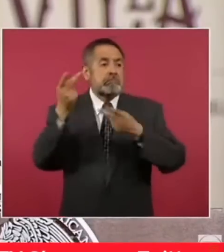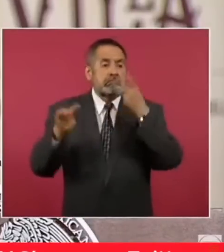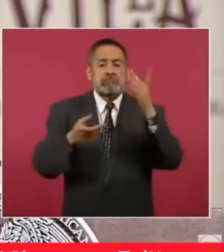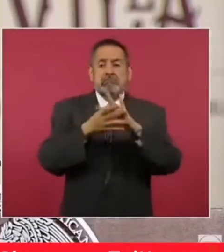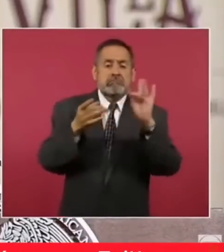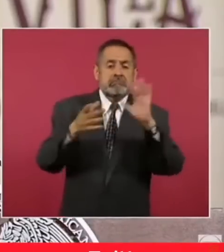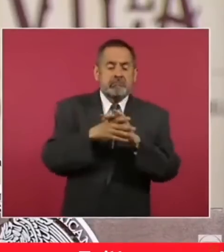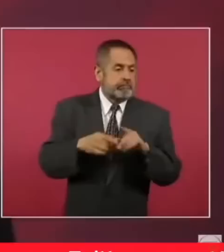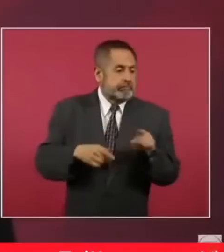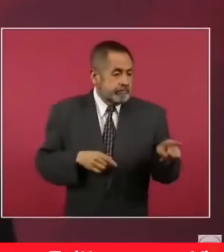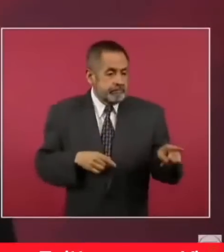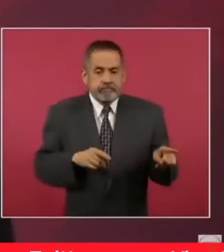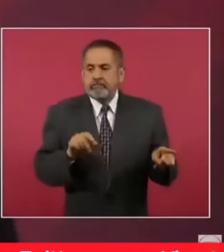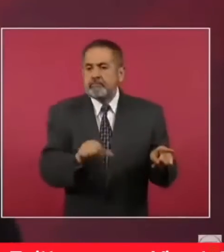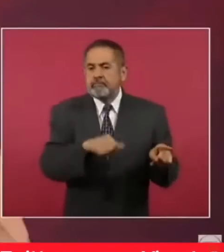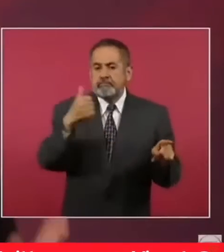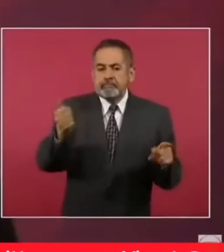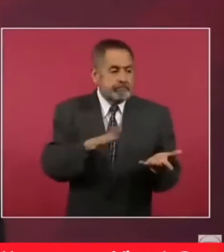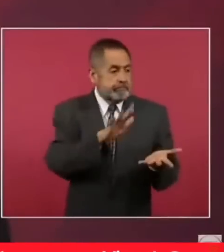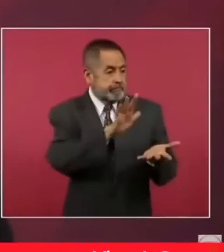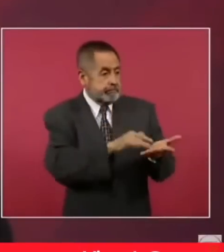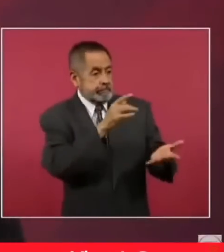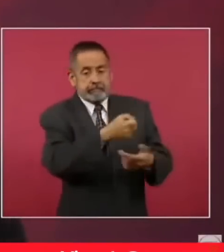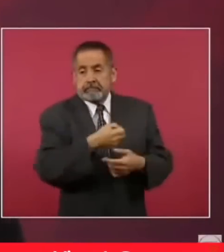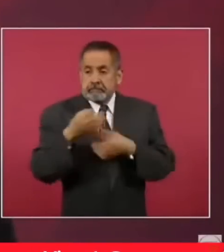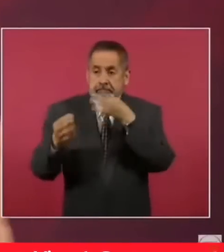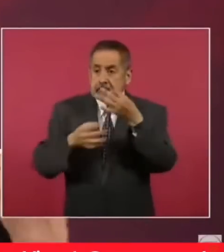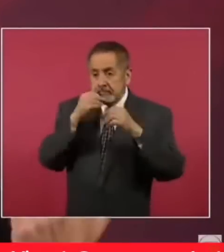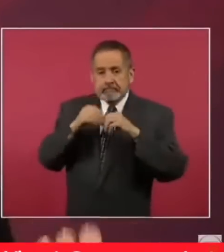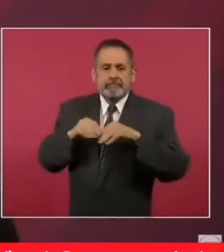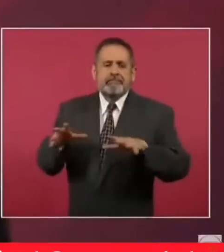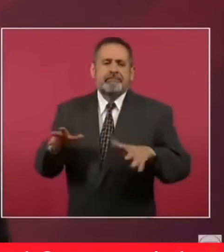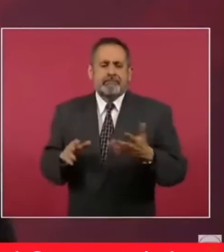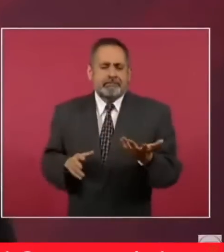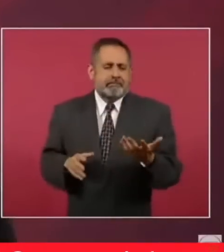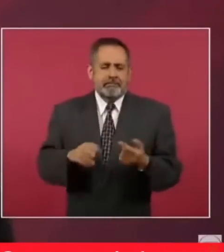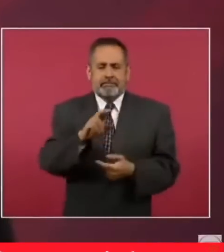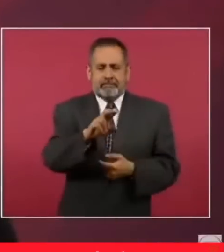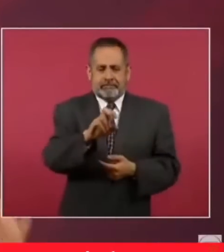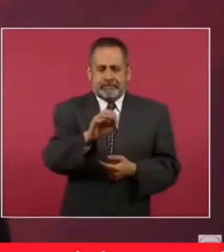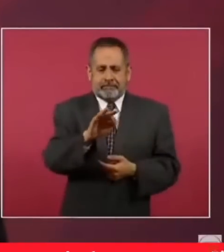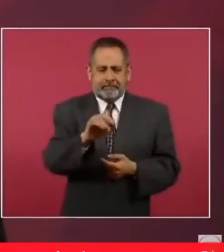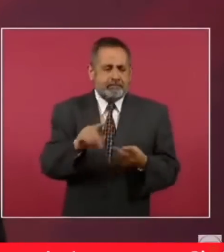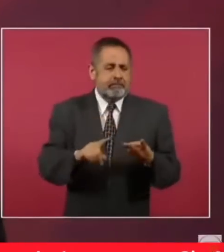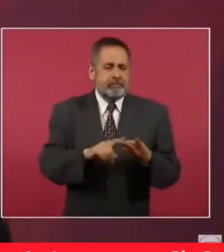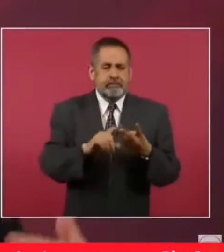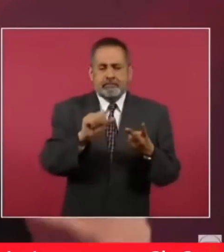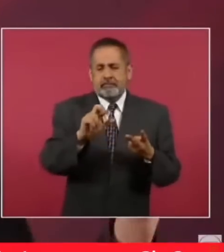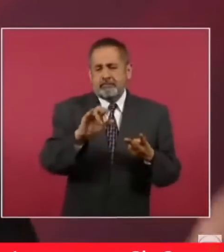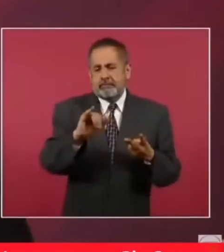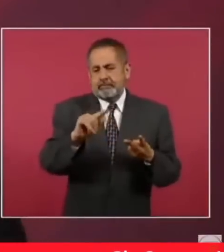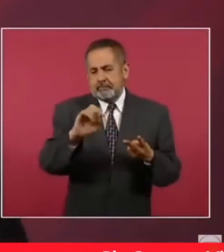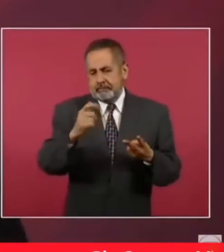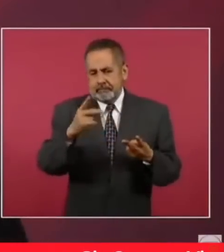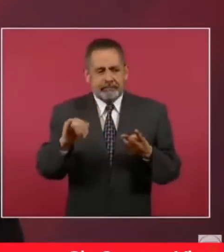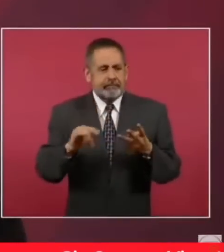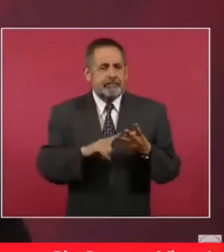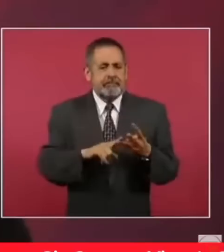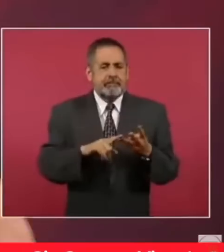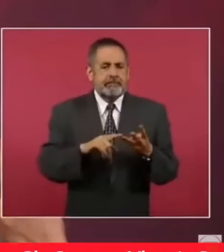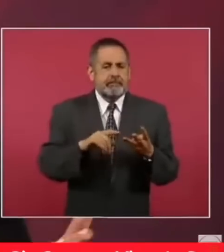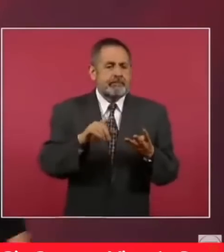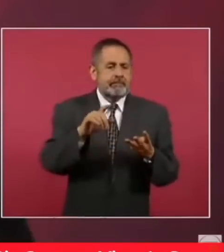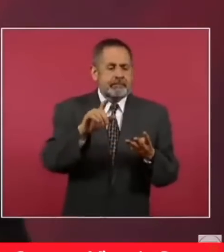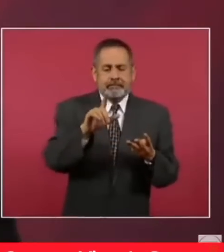son retomados y entrevistados por los periódicos Reforma, también por Aristegui Noticias, el Latinus de Loret,